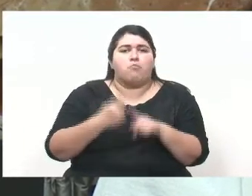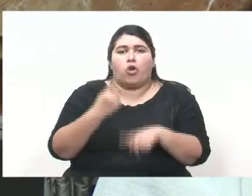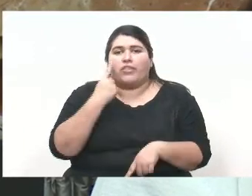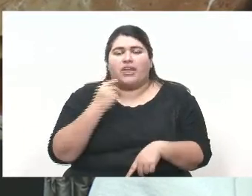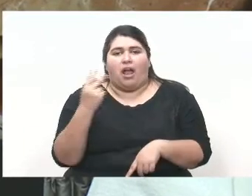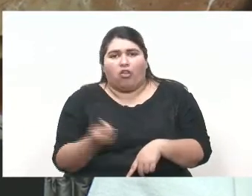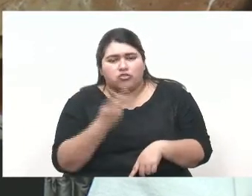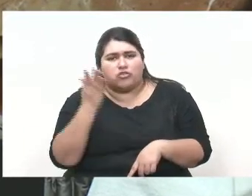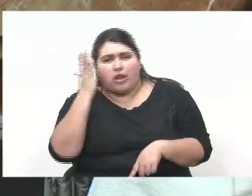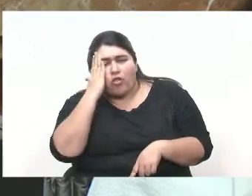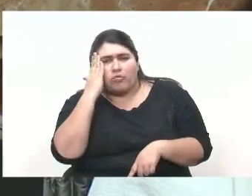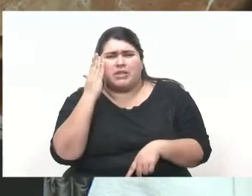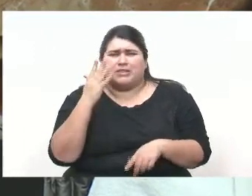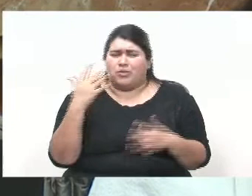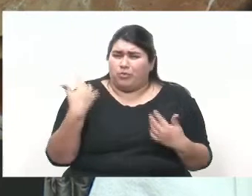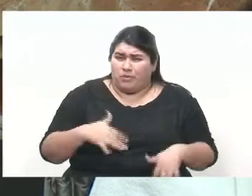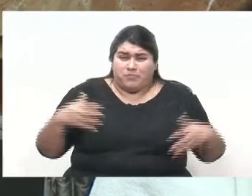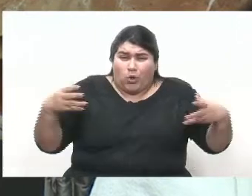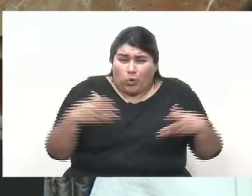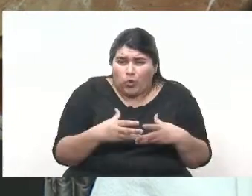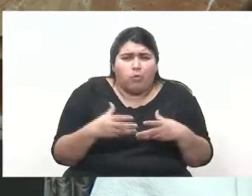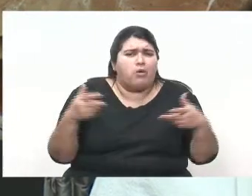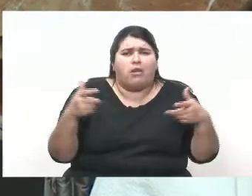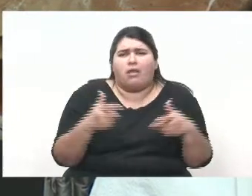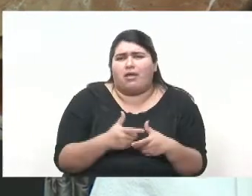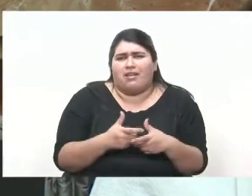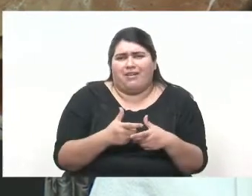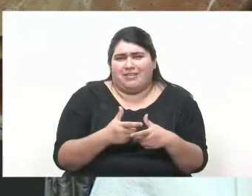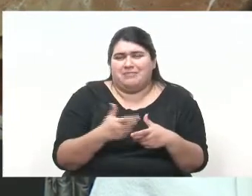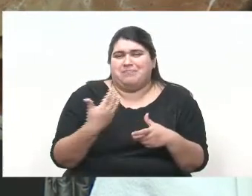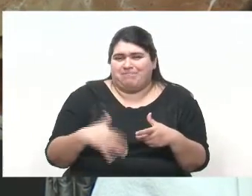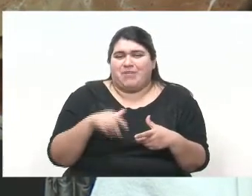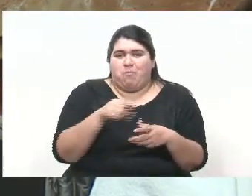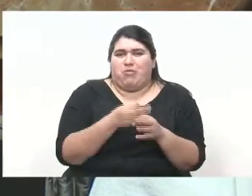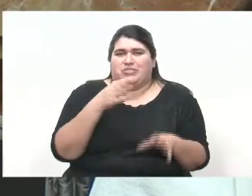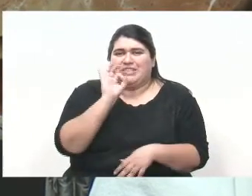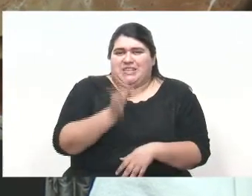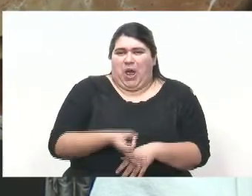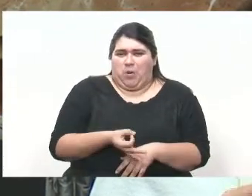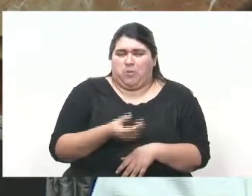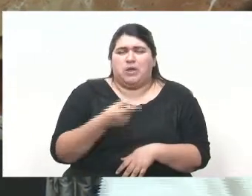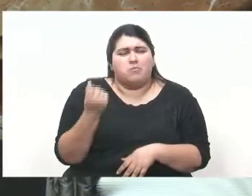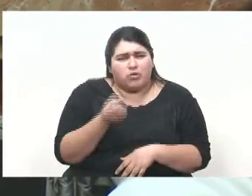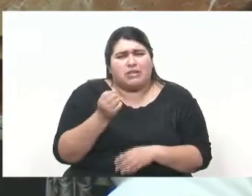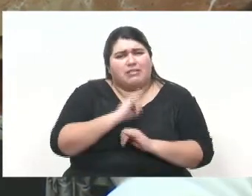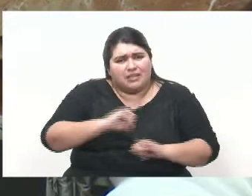tres, porque estamos hablando de un grupo reducido de especialistas. Por eso también esto es importante decirlo,